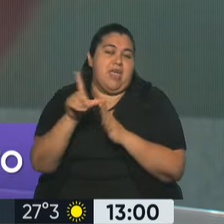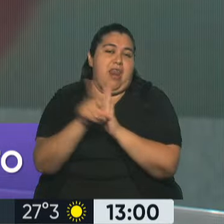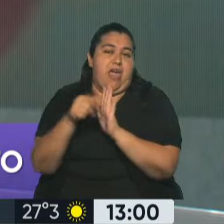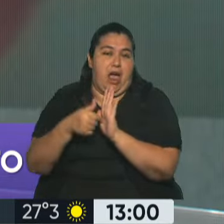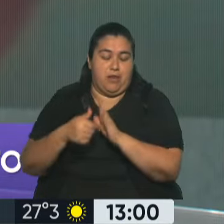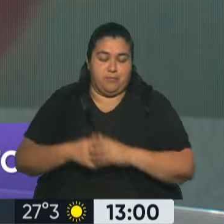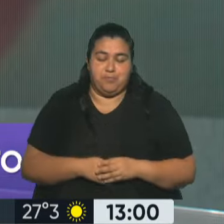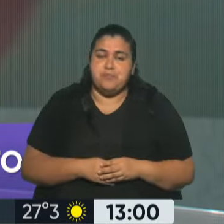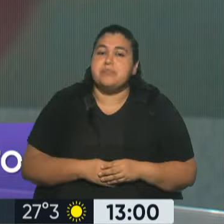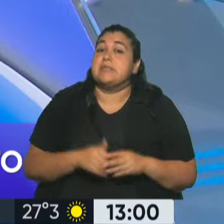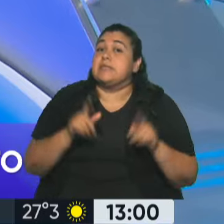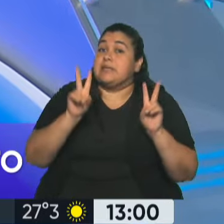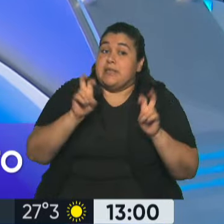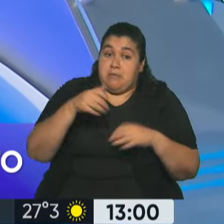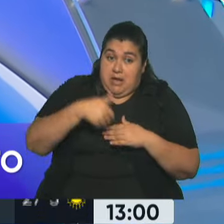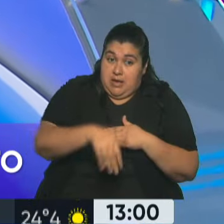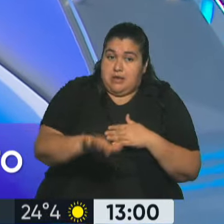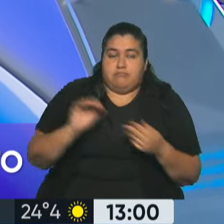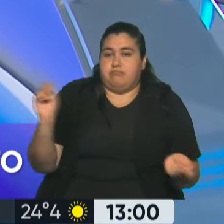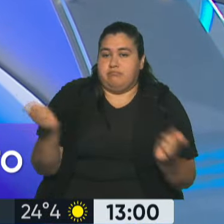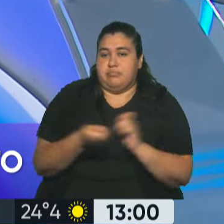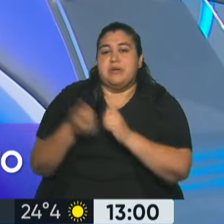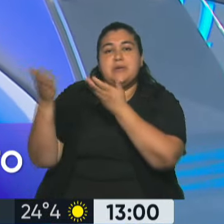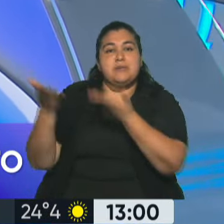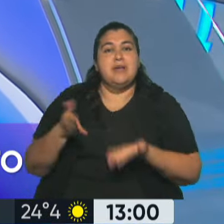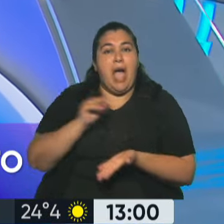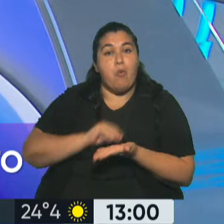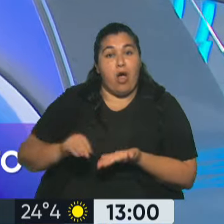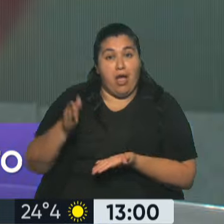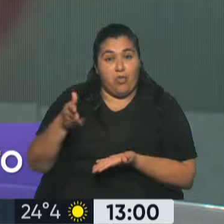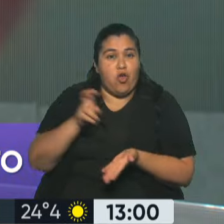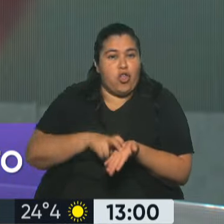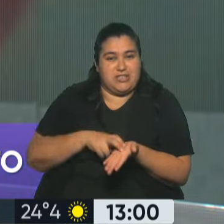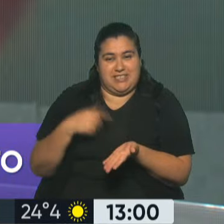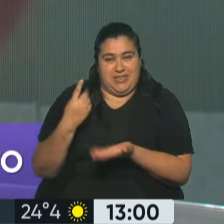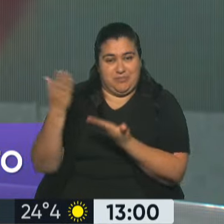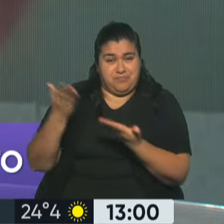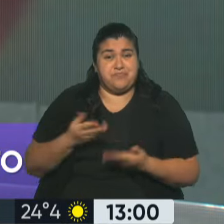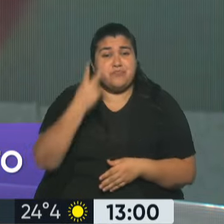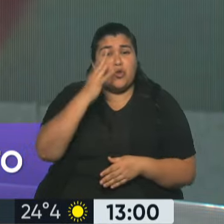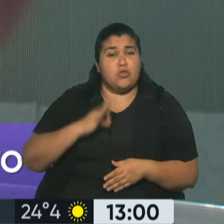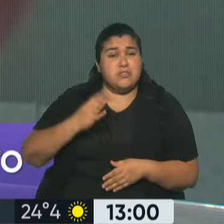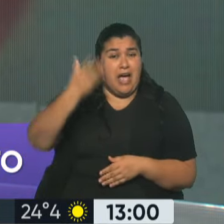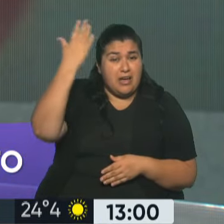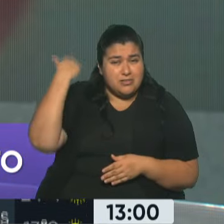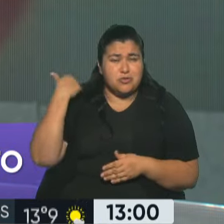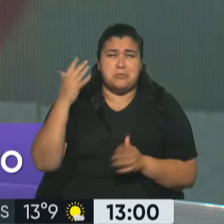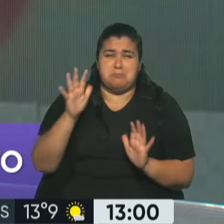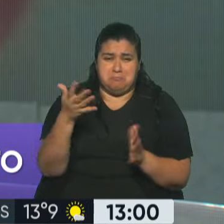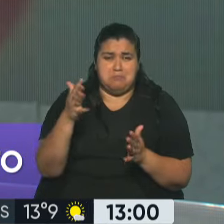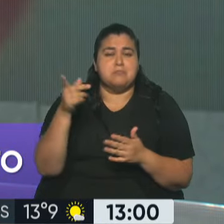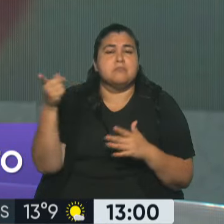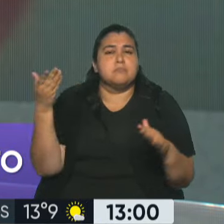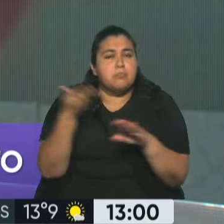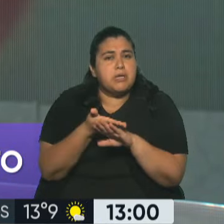ahora. Bueno, hay que decir una cosa. El doctor que está invitado en nuestro noticiero hace dos años o un poco más, justamente, que está